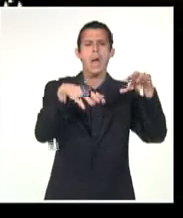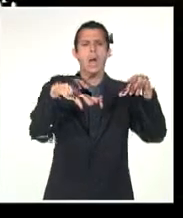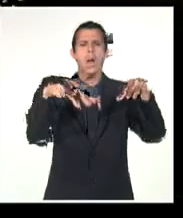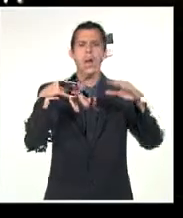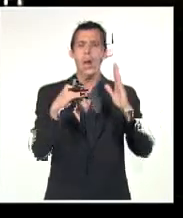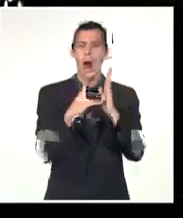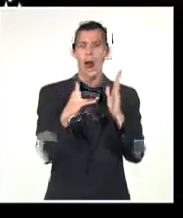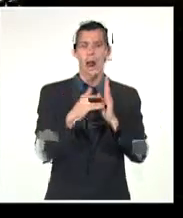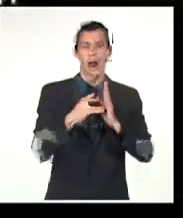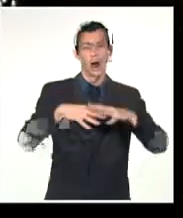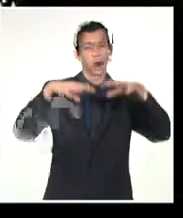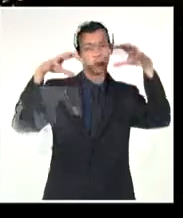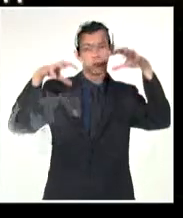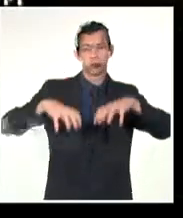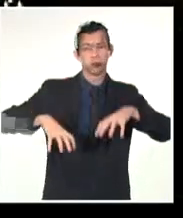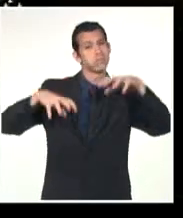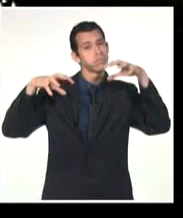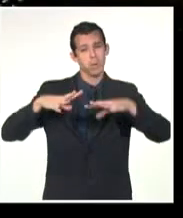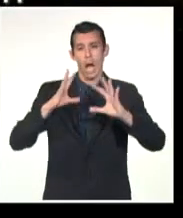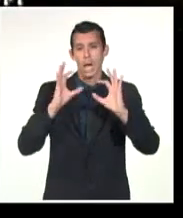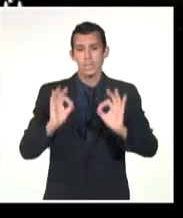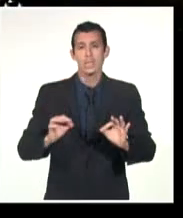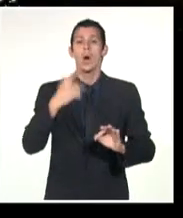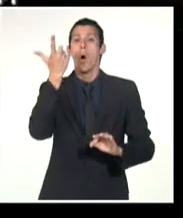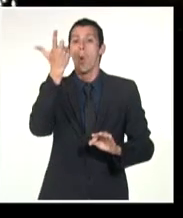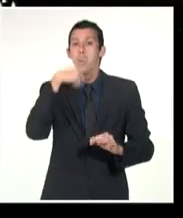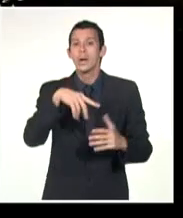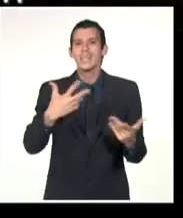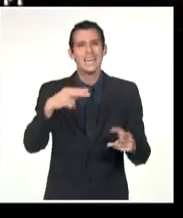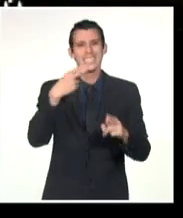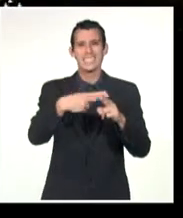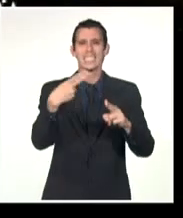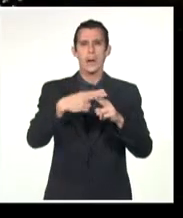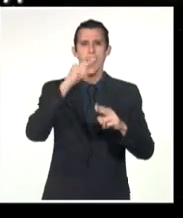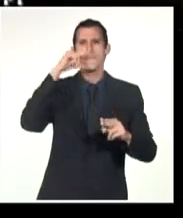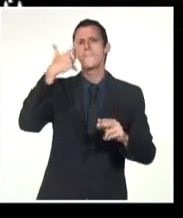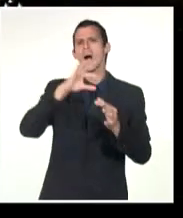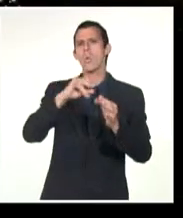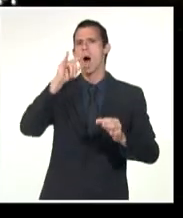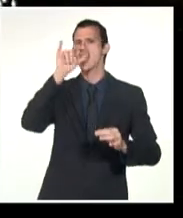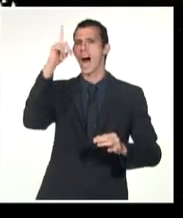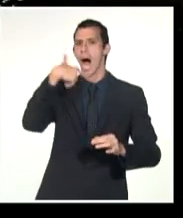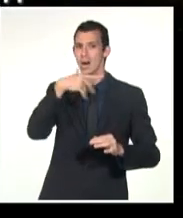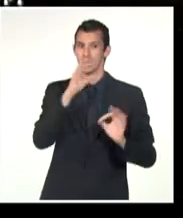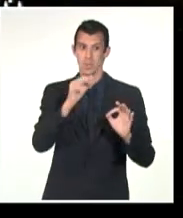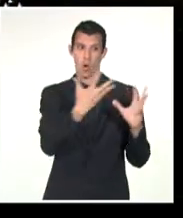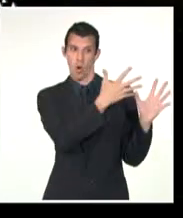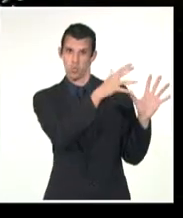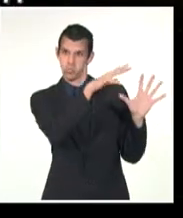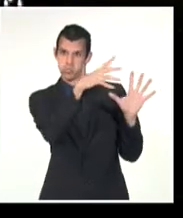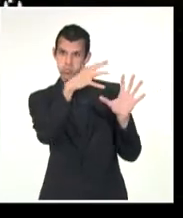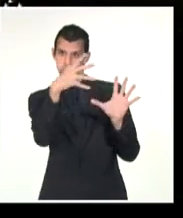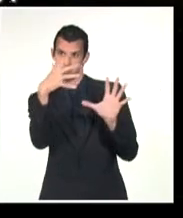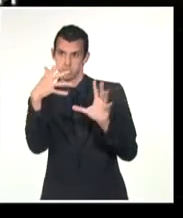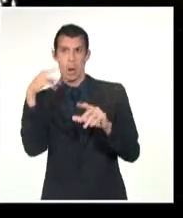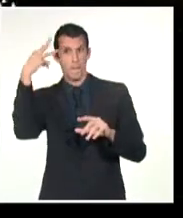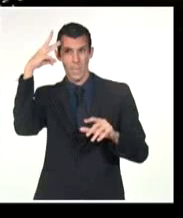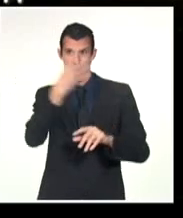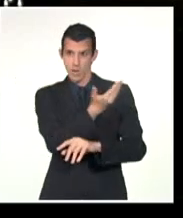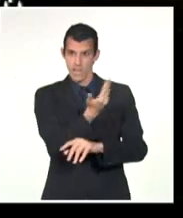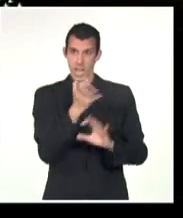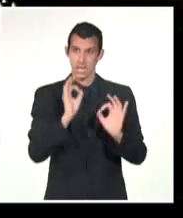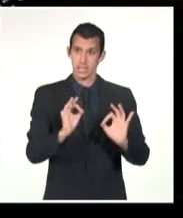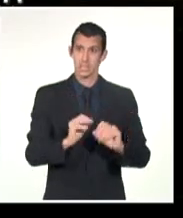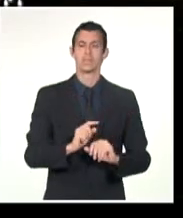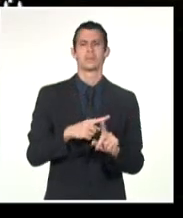una vaguada, alto contenido de humedad, inestabilidad vespertina propia de esta época del año y las temperaturas extremas se mantienen elevadas y